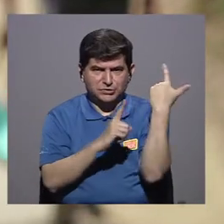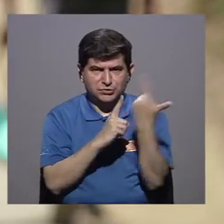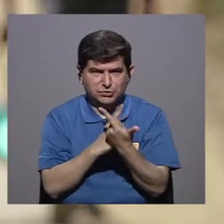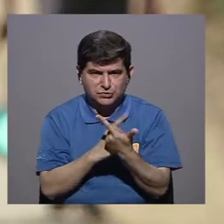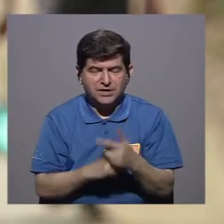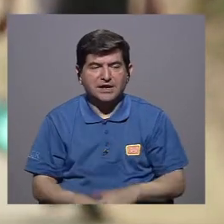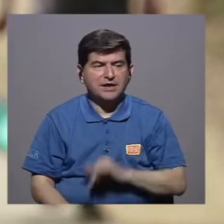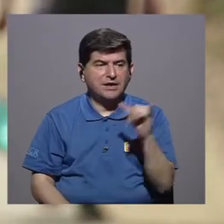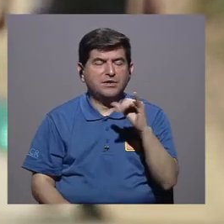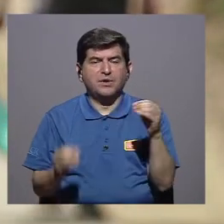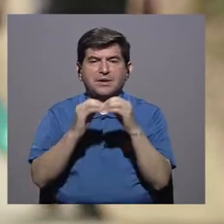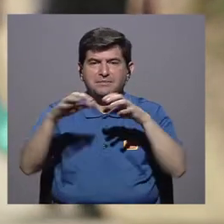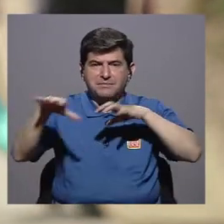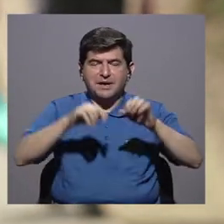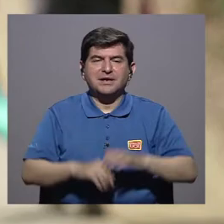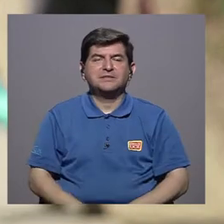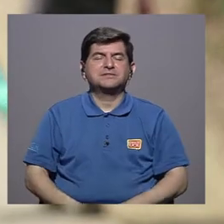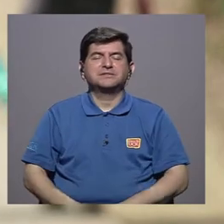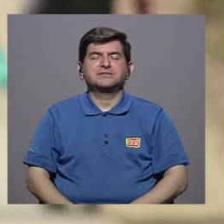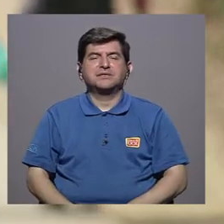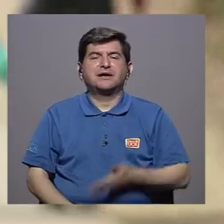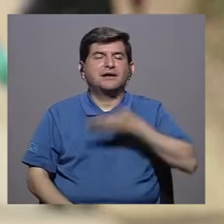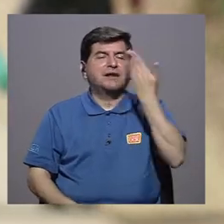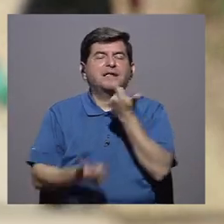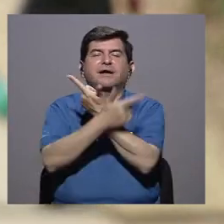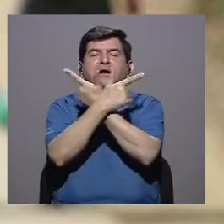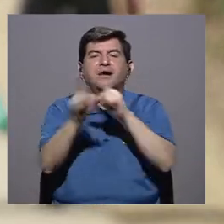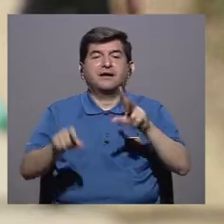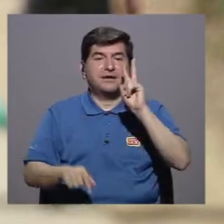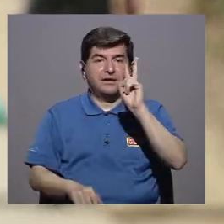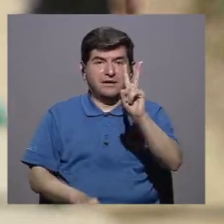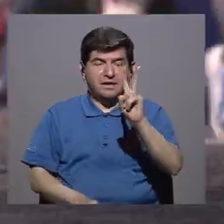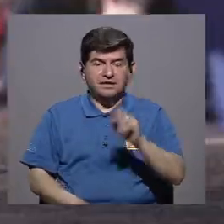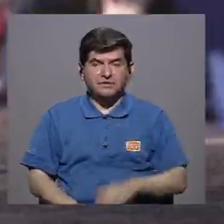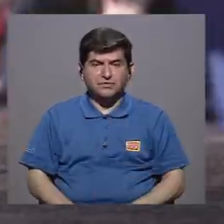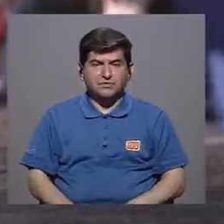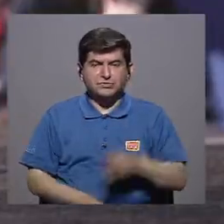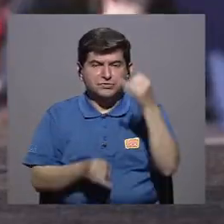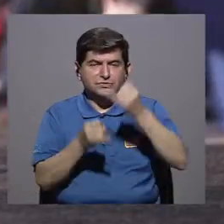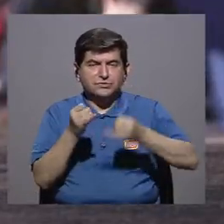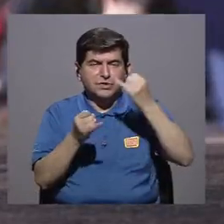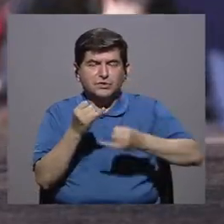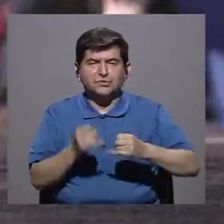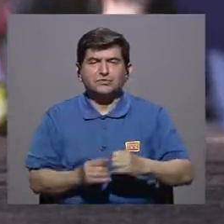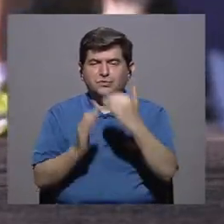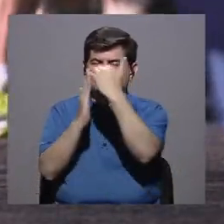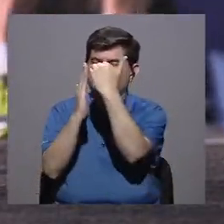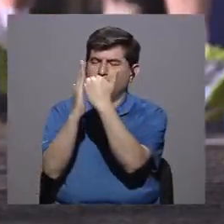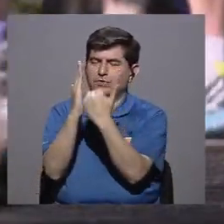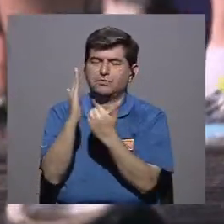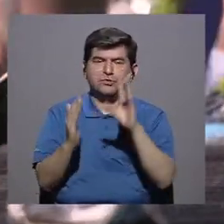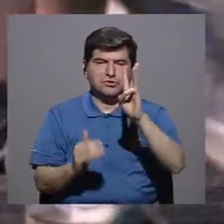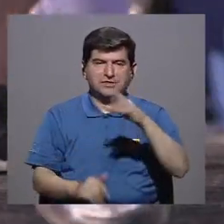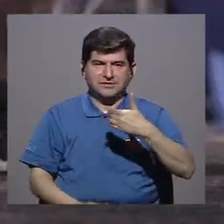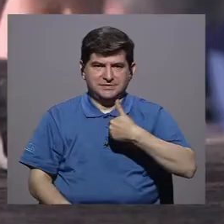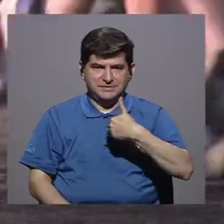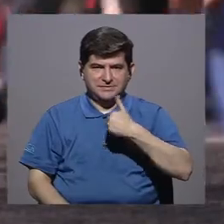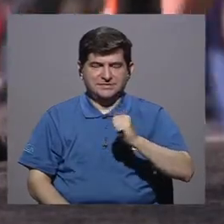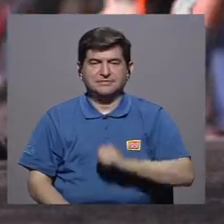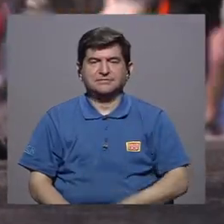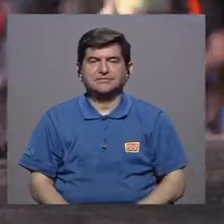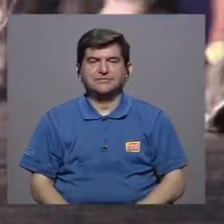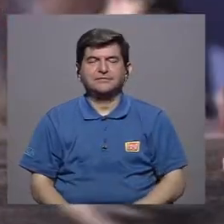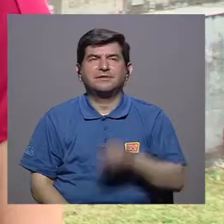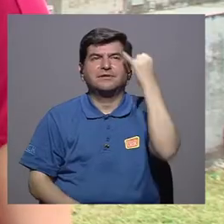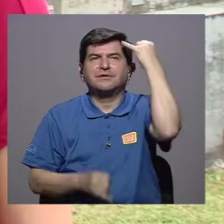actividades sociales y también más actividades al aire libre, que son las dos que se están en los últimos puestos de las seis que